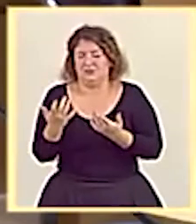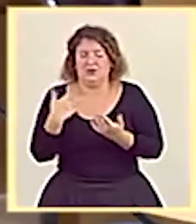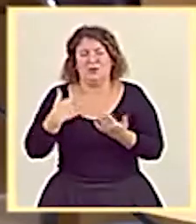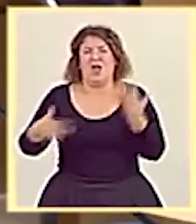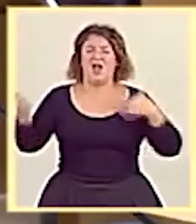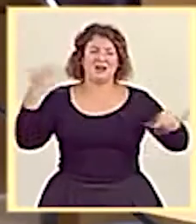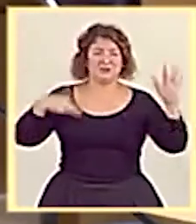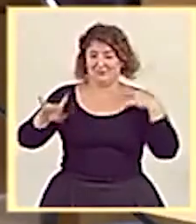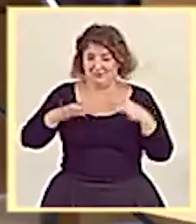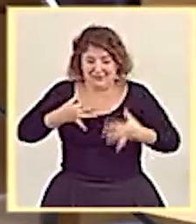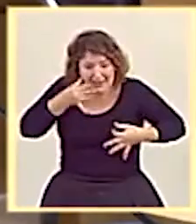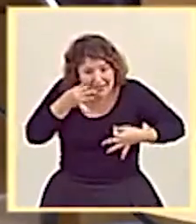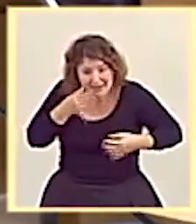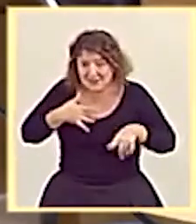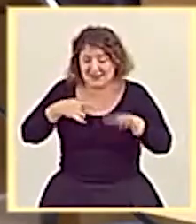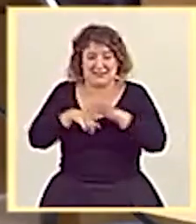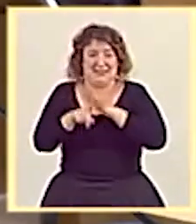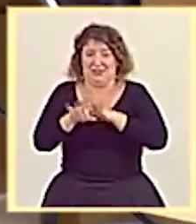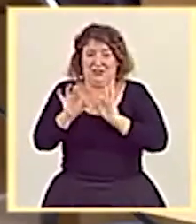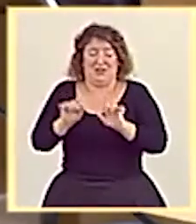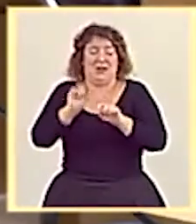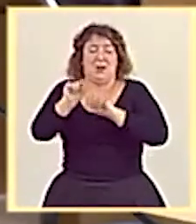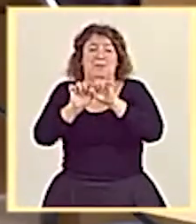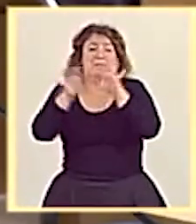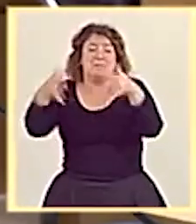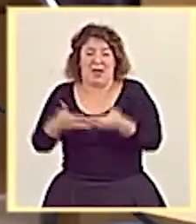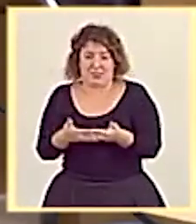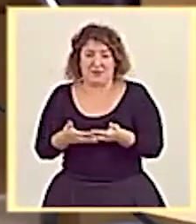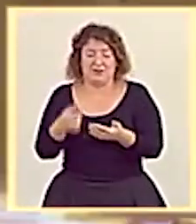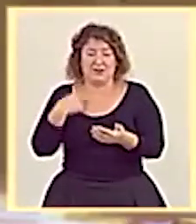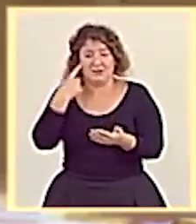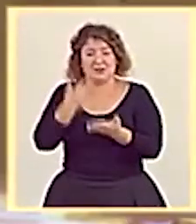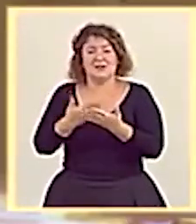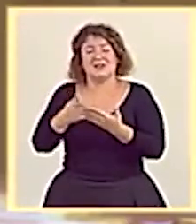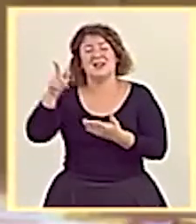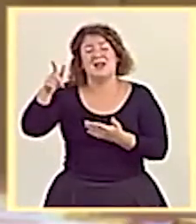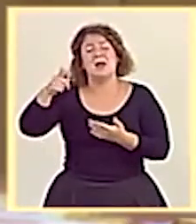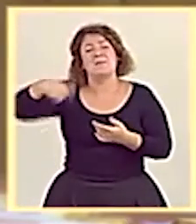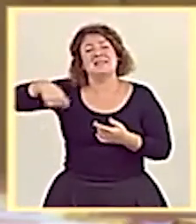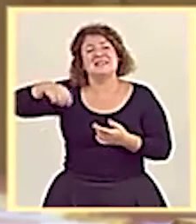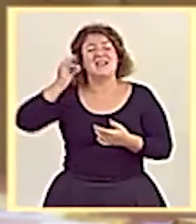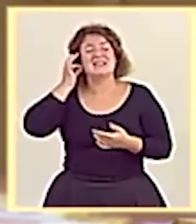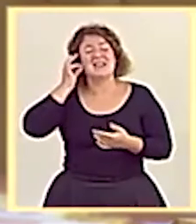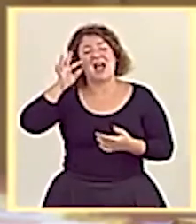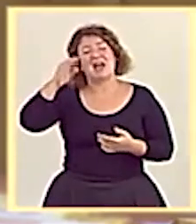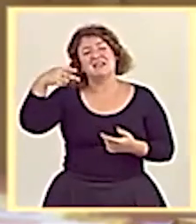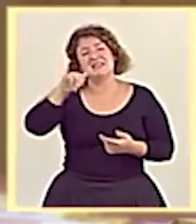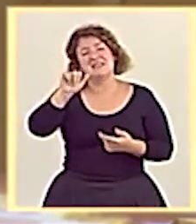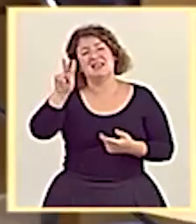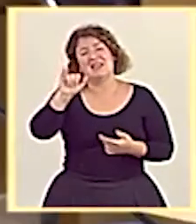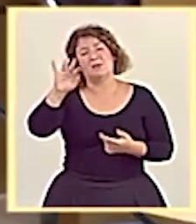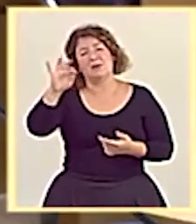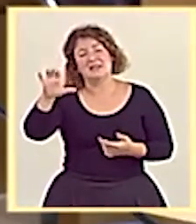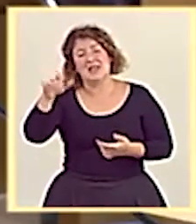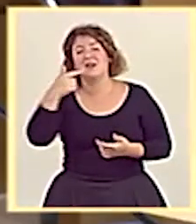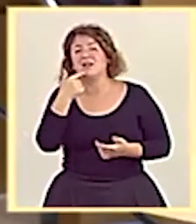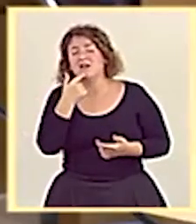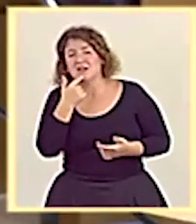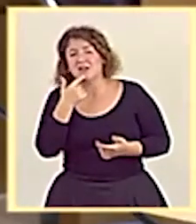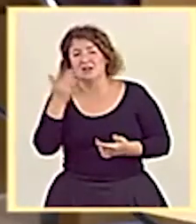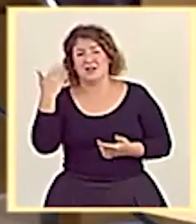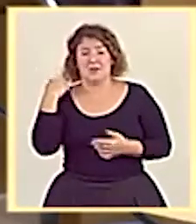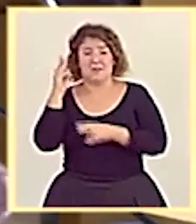al contrario, es la realidad de la gestión de la pandemia, como ha manifestado la presidenta Chivite, y usted sabe bien, en la pasada sesión parlamentaria